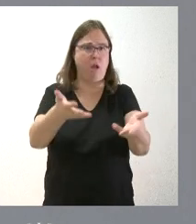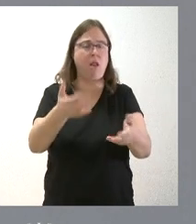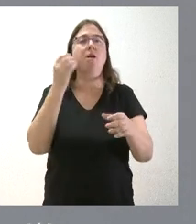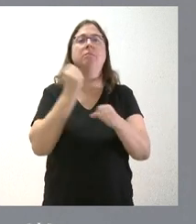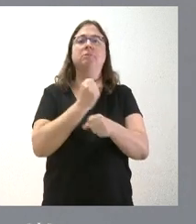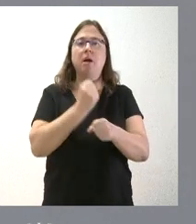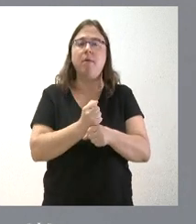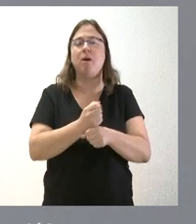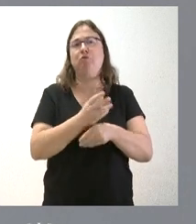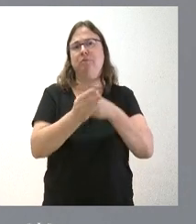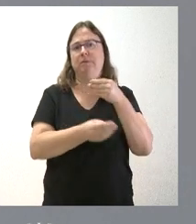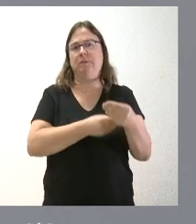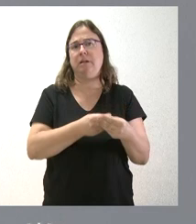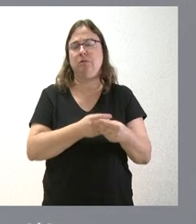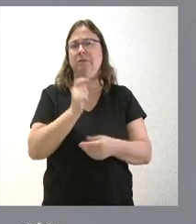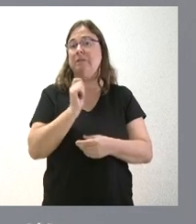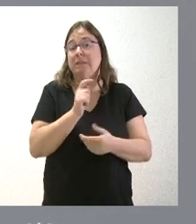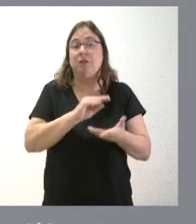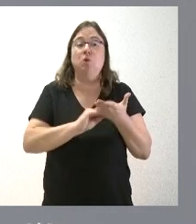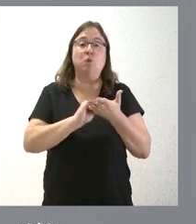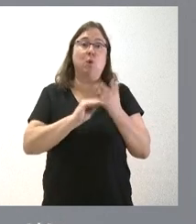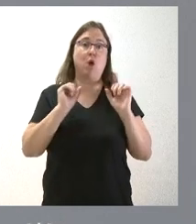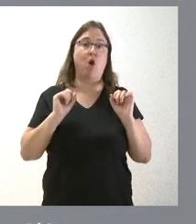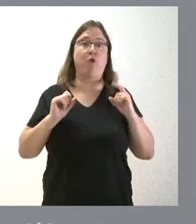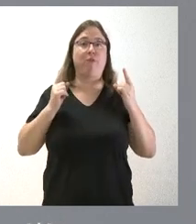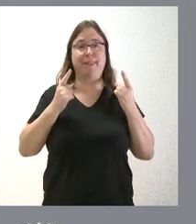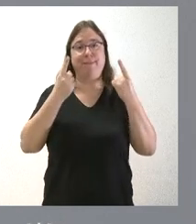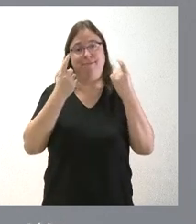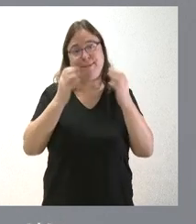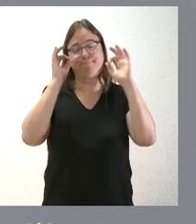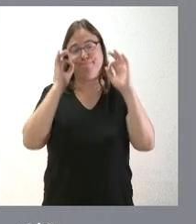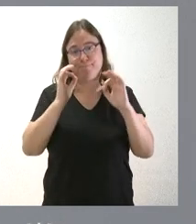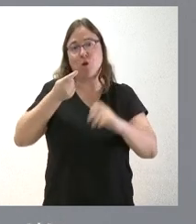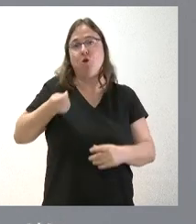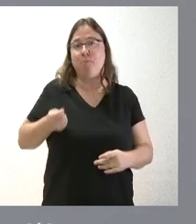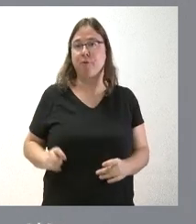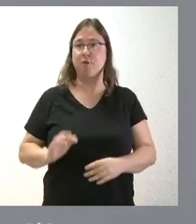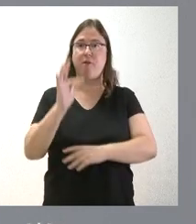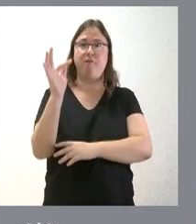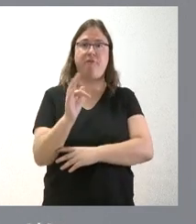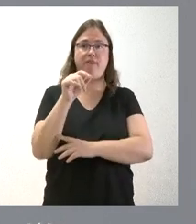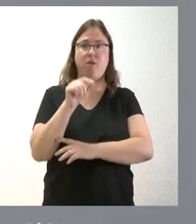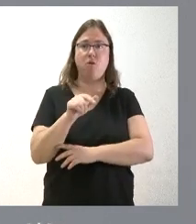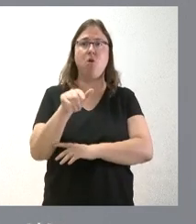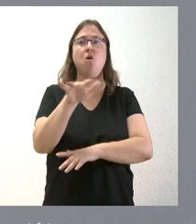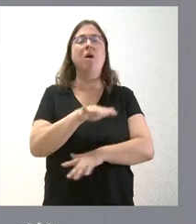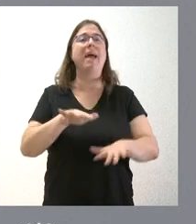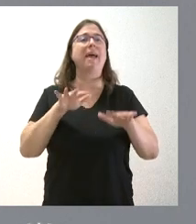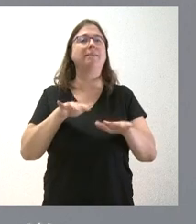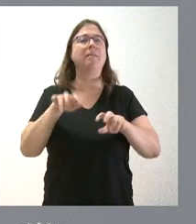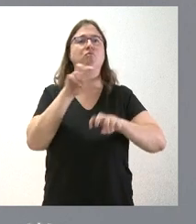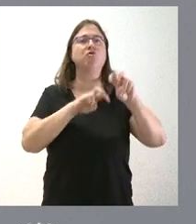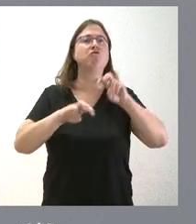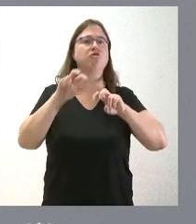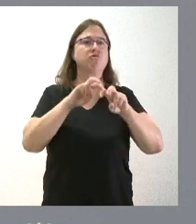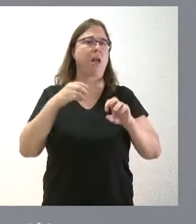abordando. Lógicamente, la solución definitiva pasa por disponer de un profesional para esa plaza. Estamos en la búsqueda